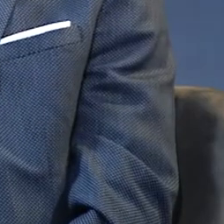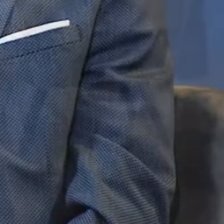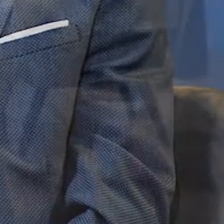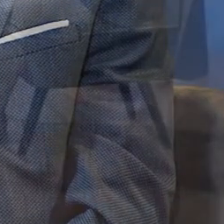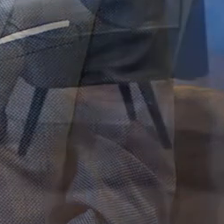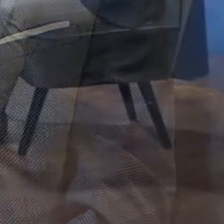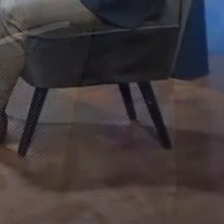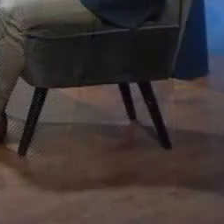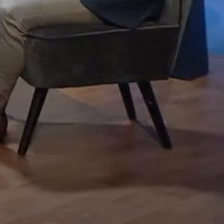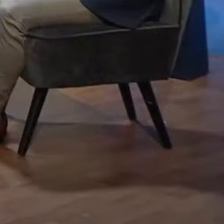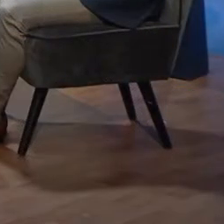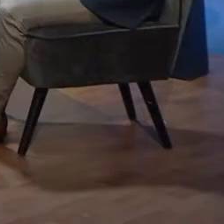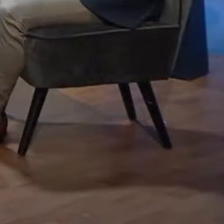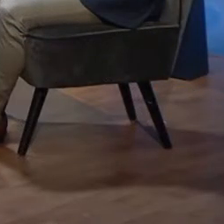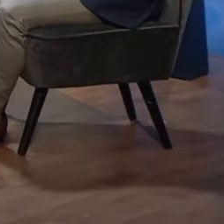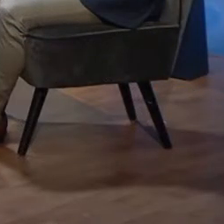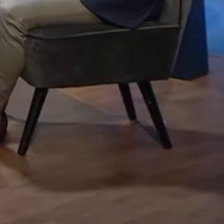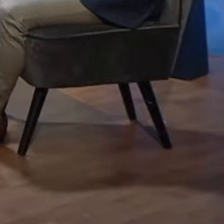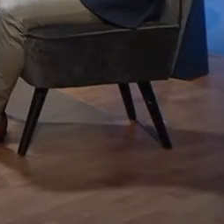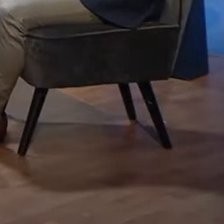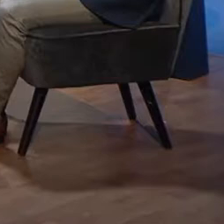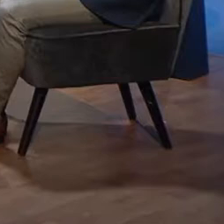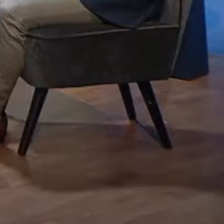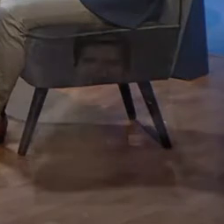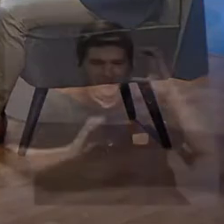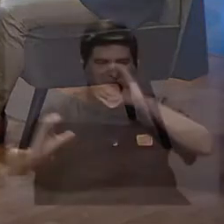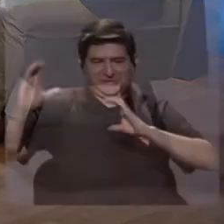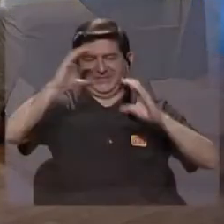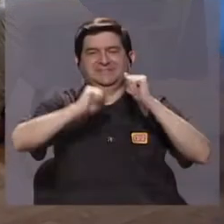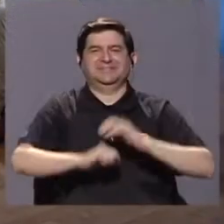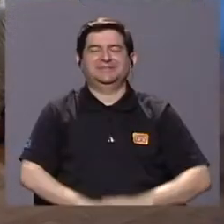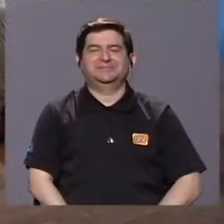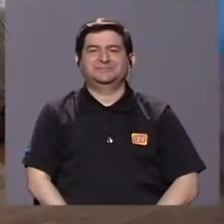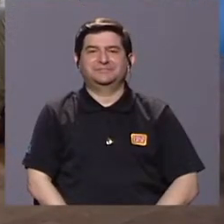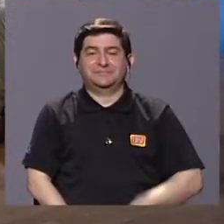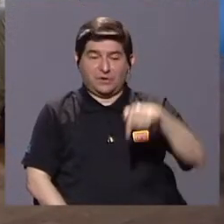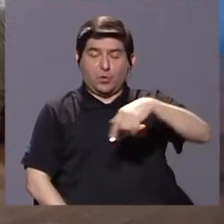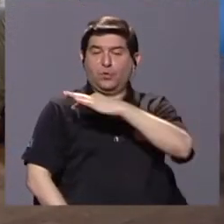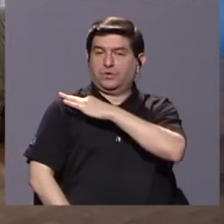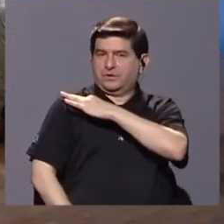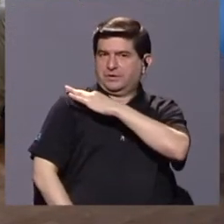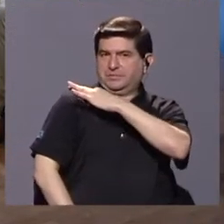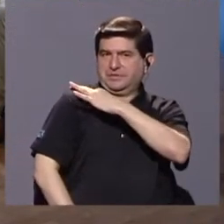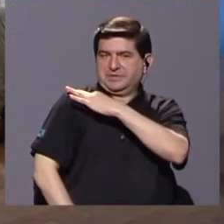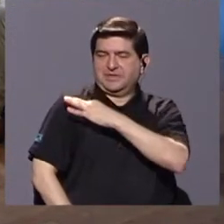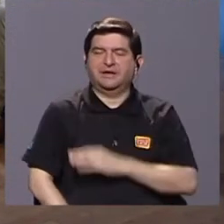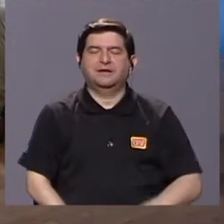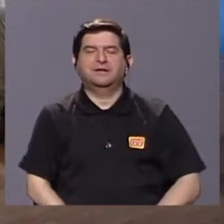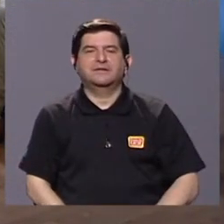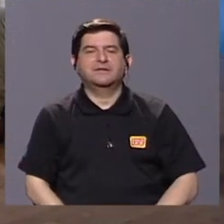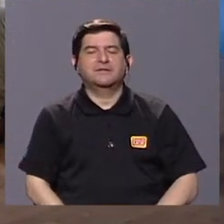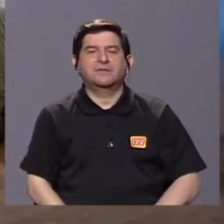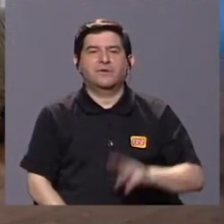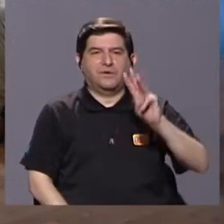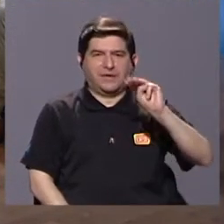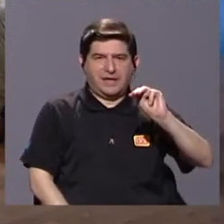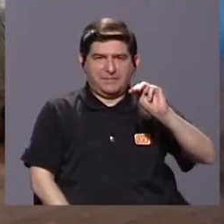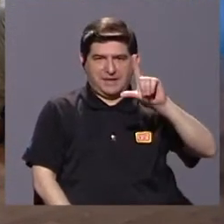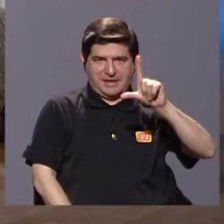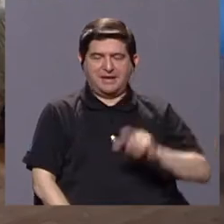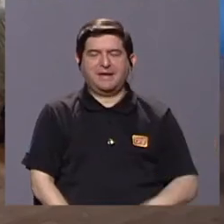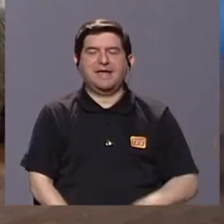Bienvenidas y bienvenidos a Conciencia. Tenemos como invitado el día de hoy al Máster